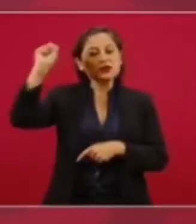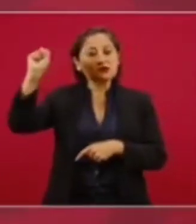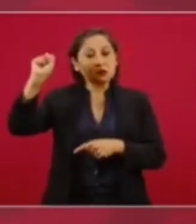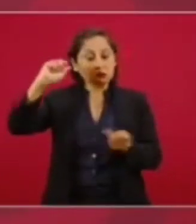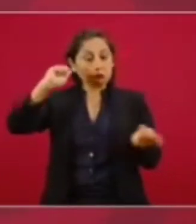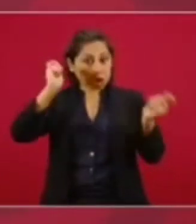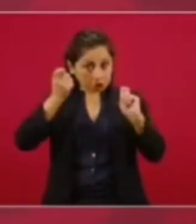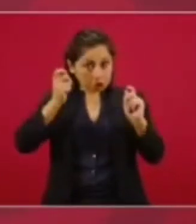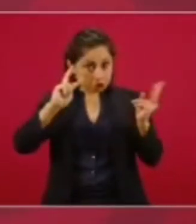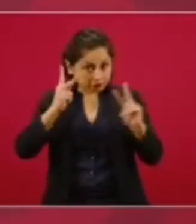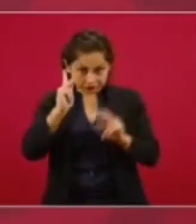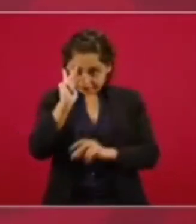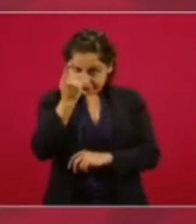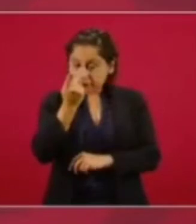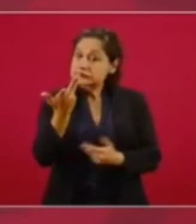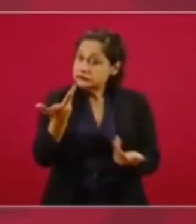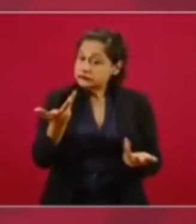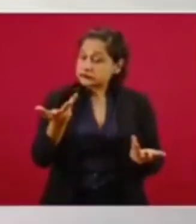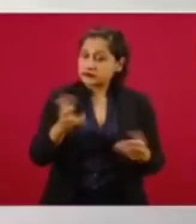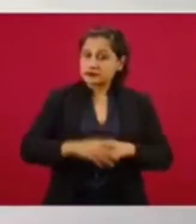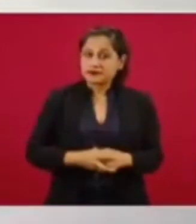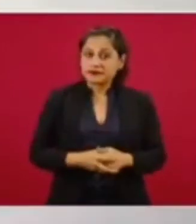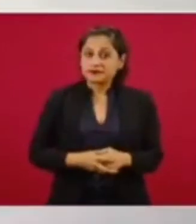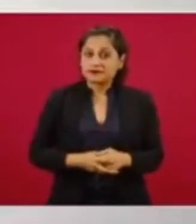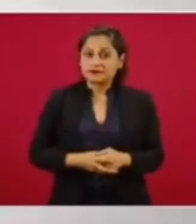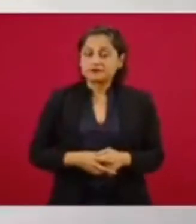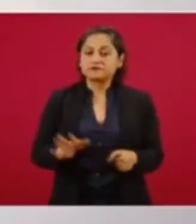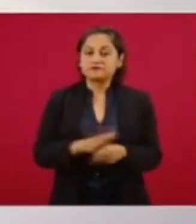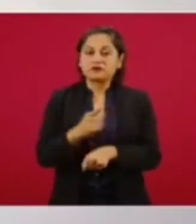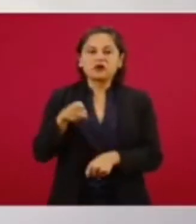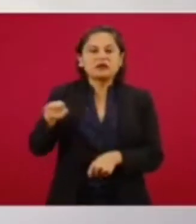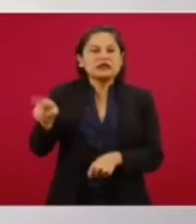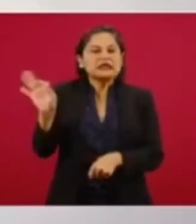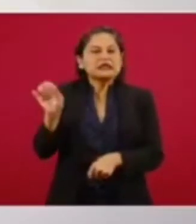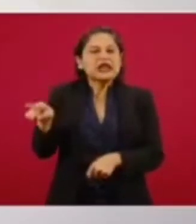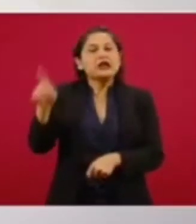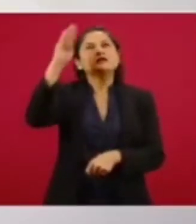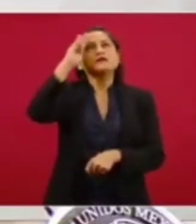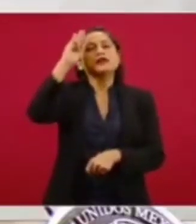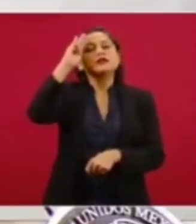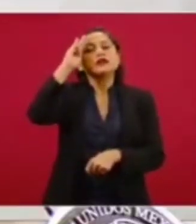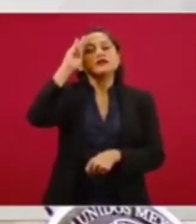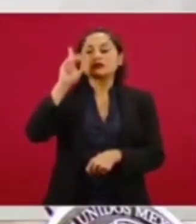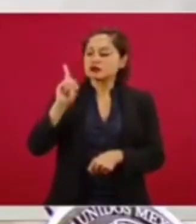es puro poder sin pueblo.